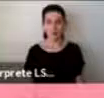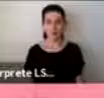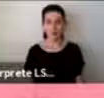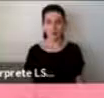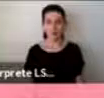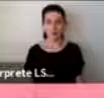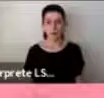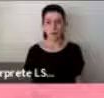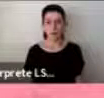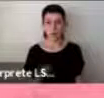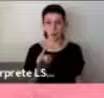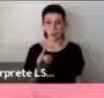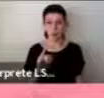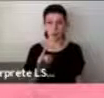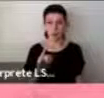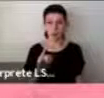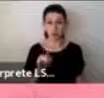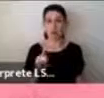Sí, súper.